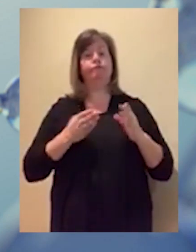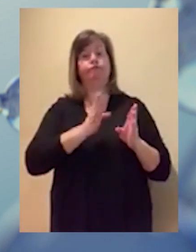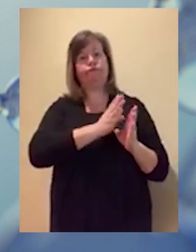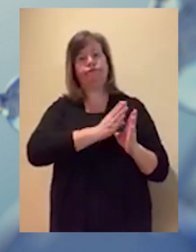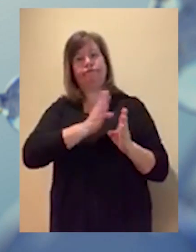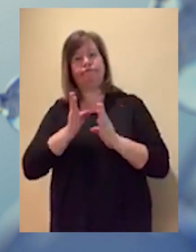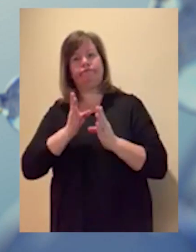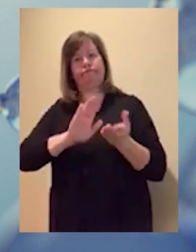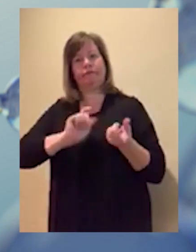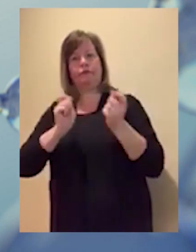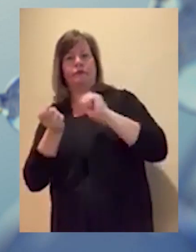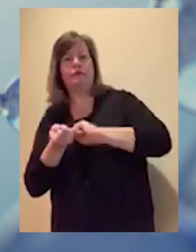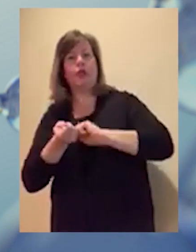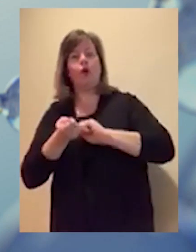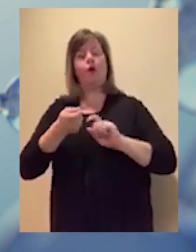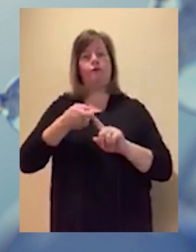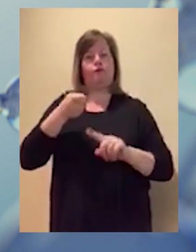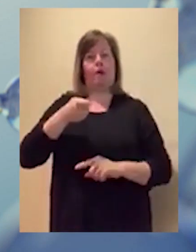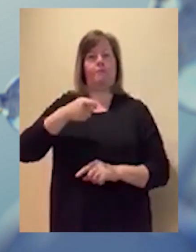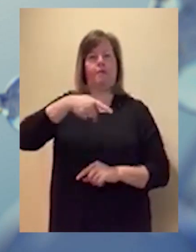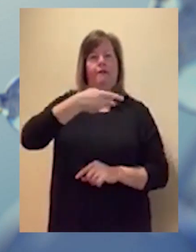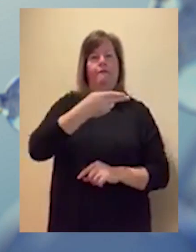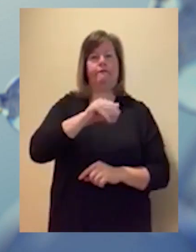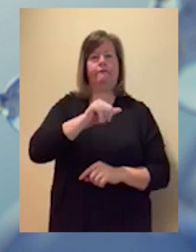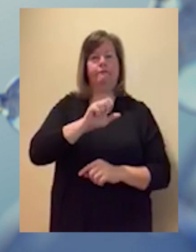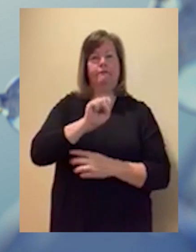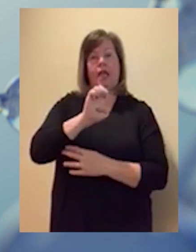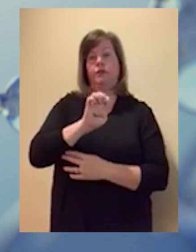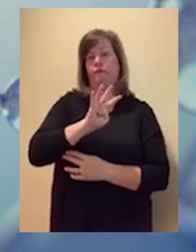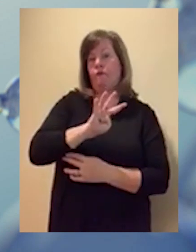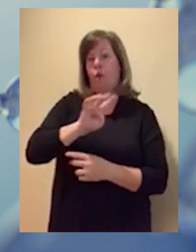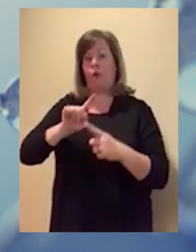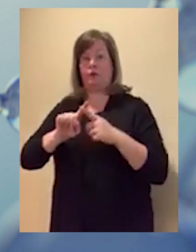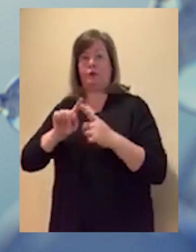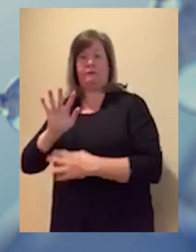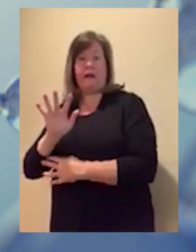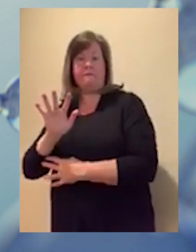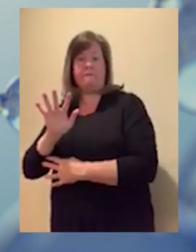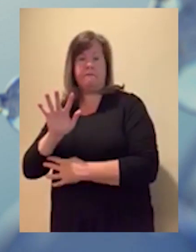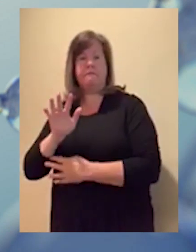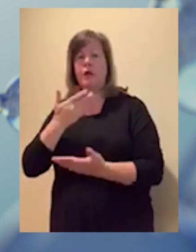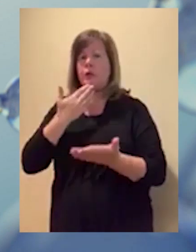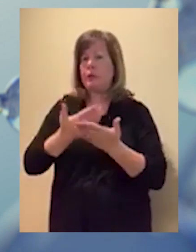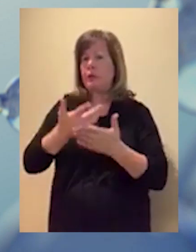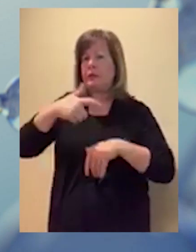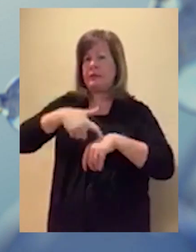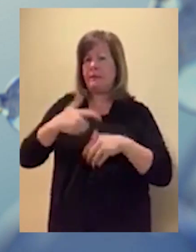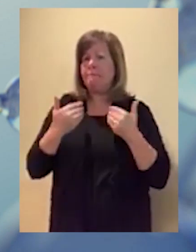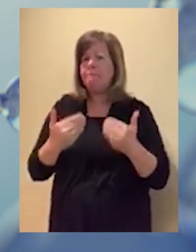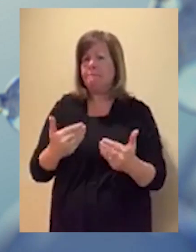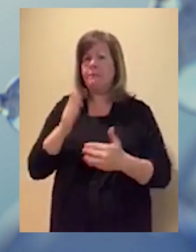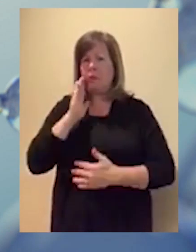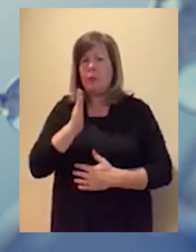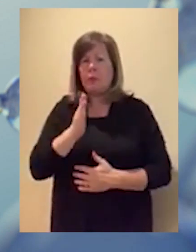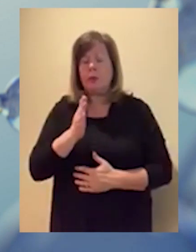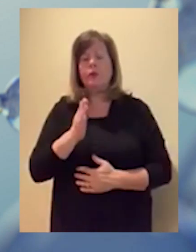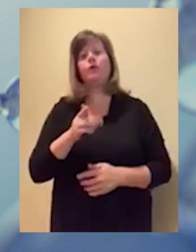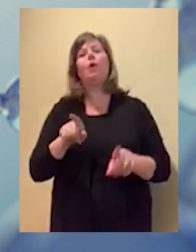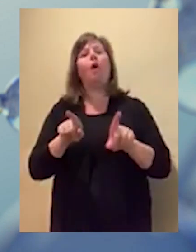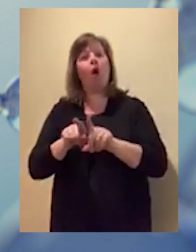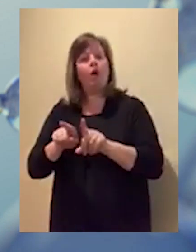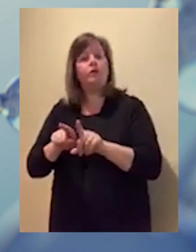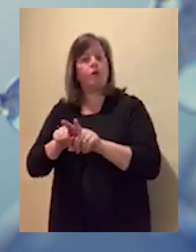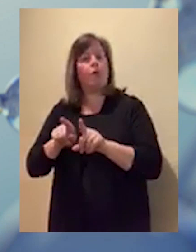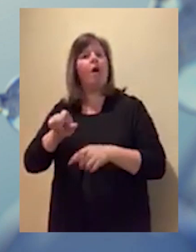negocio. Y mantenernos avanzando para que podamos pasar de la fase 4 a la fase 5 de una